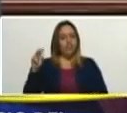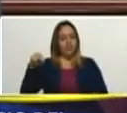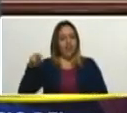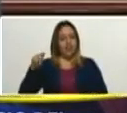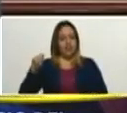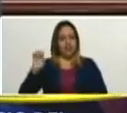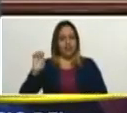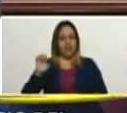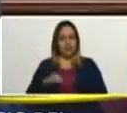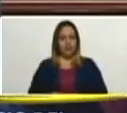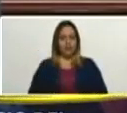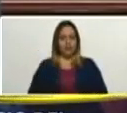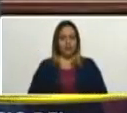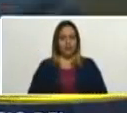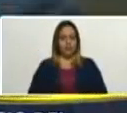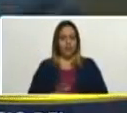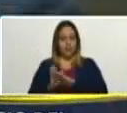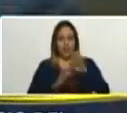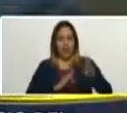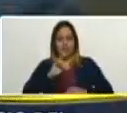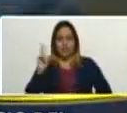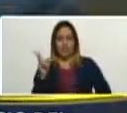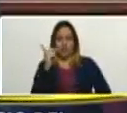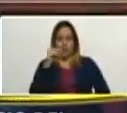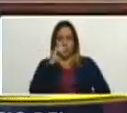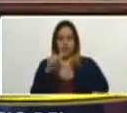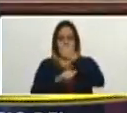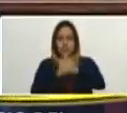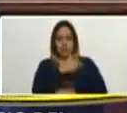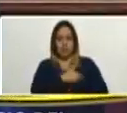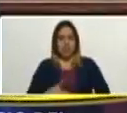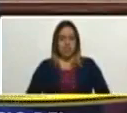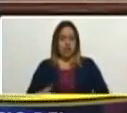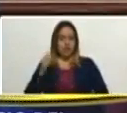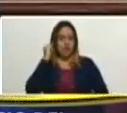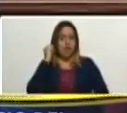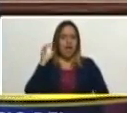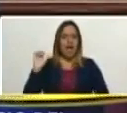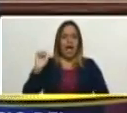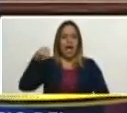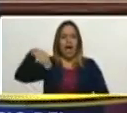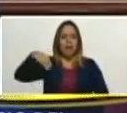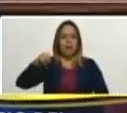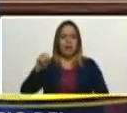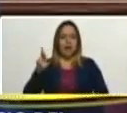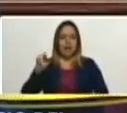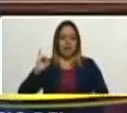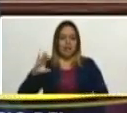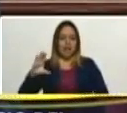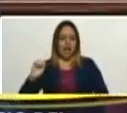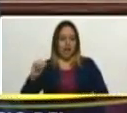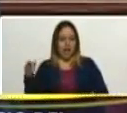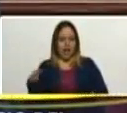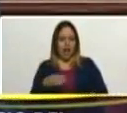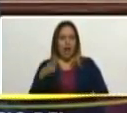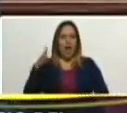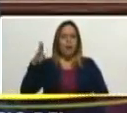segunda vicepresidenta de la Asamblea Nacional, compañera América Pérez,